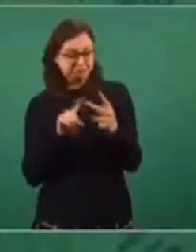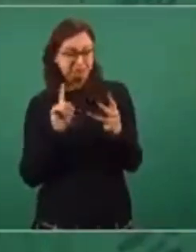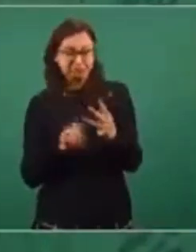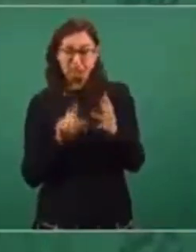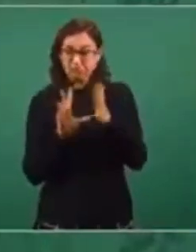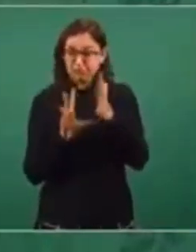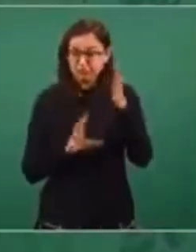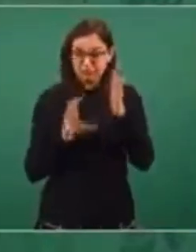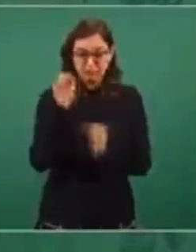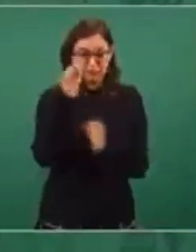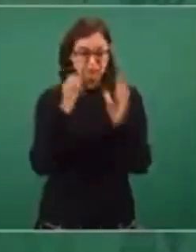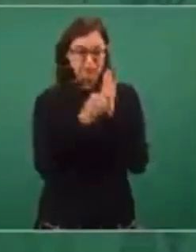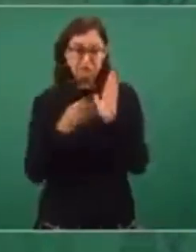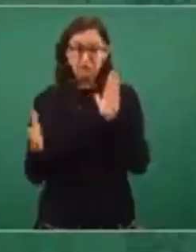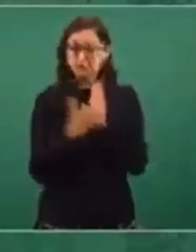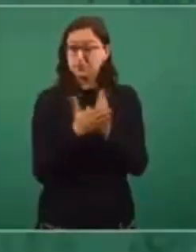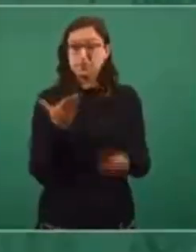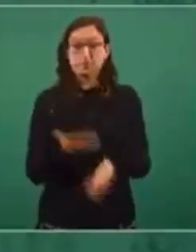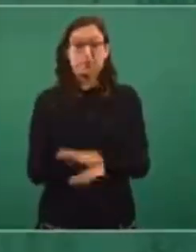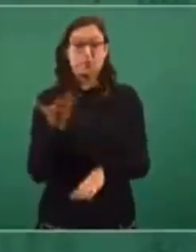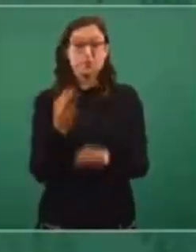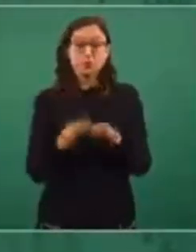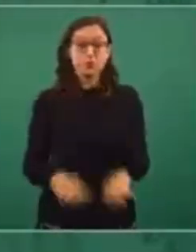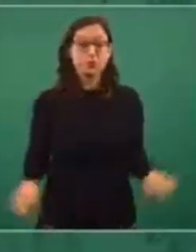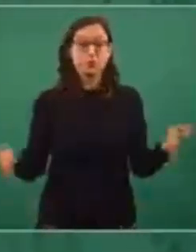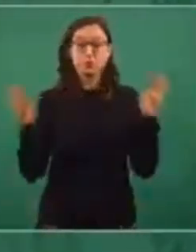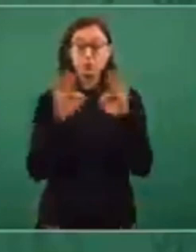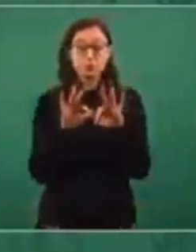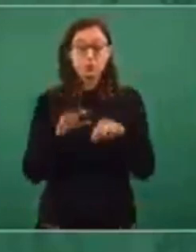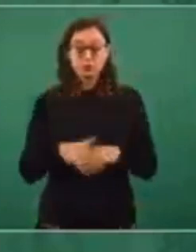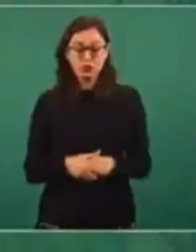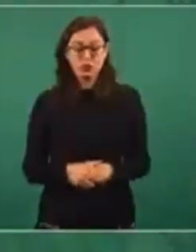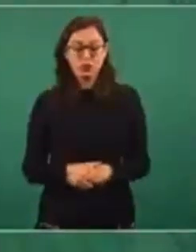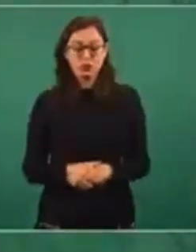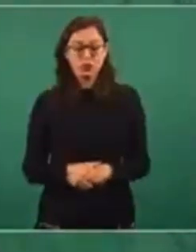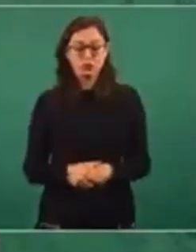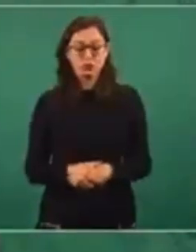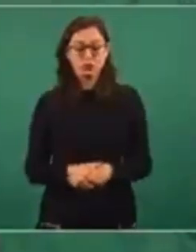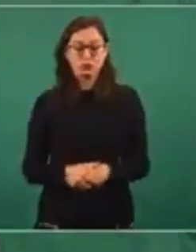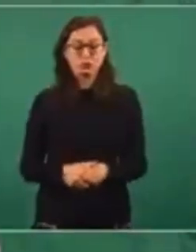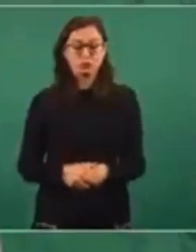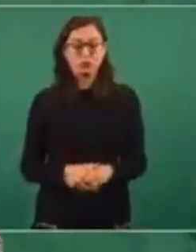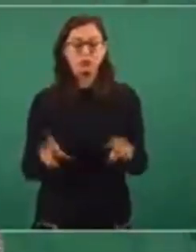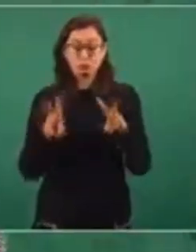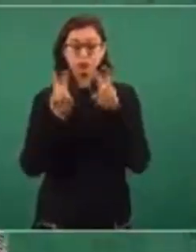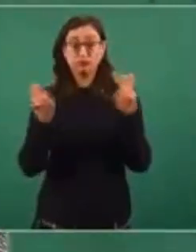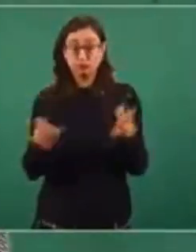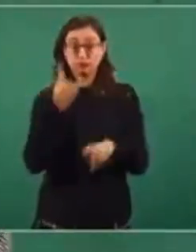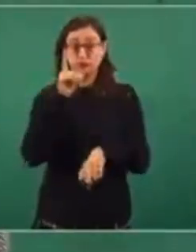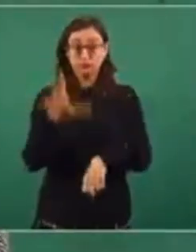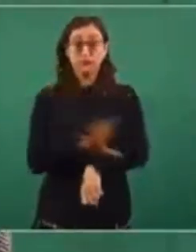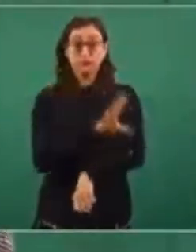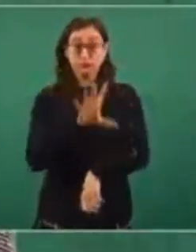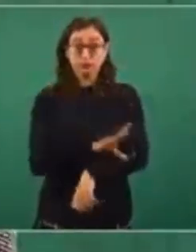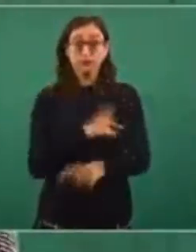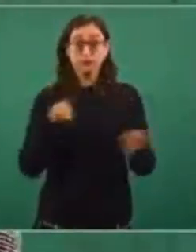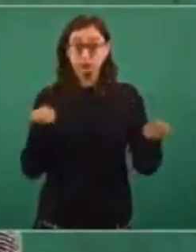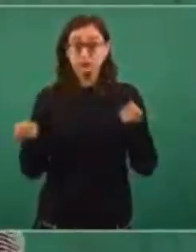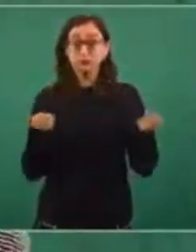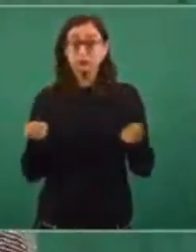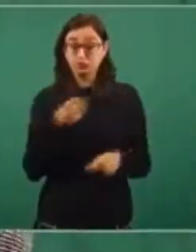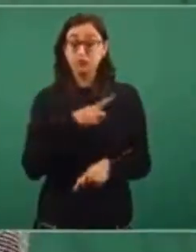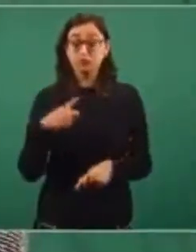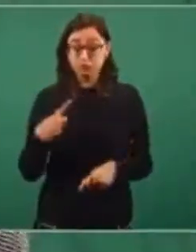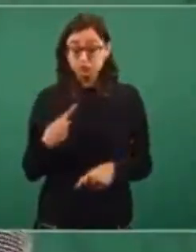fundamentales en esta rectoría del Estado, en las cuestiones energéticas y en la política energética.